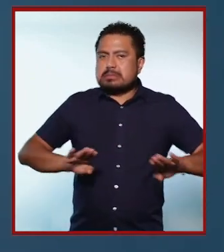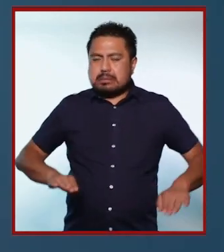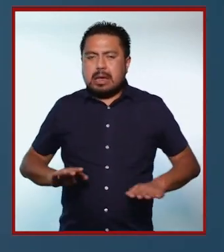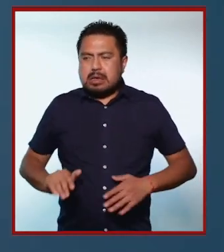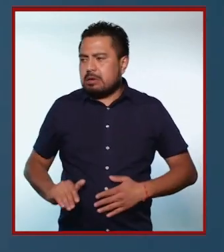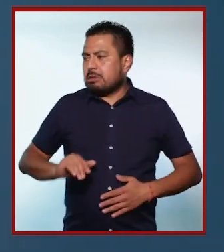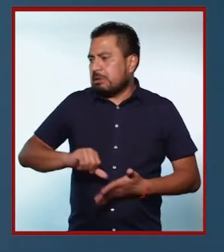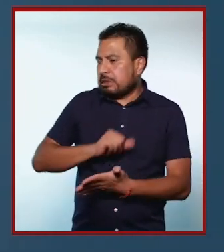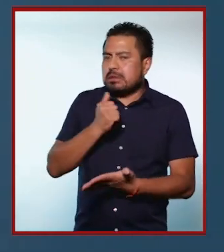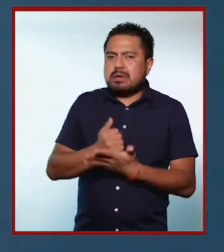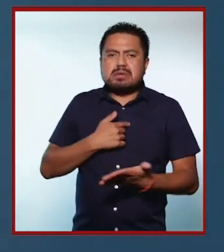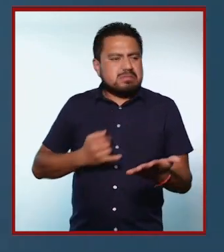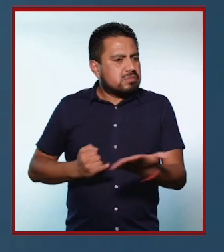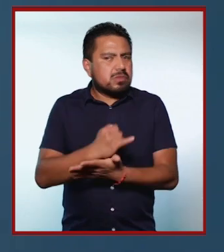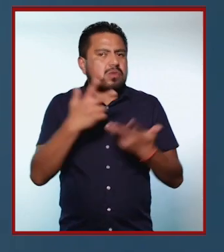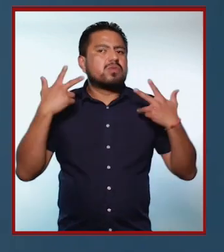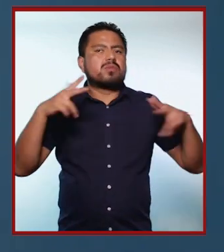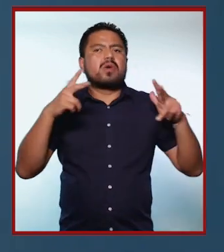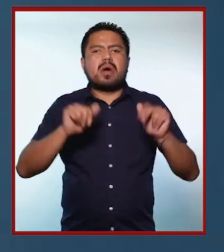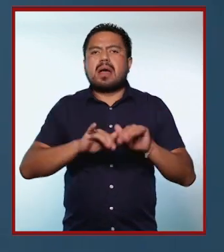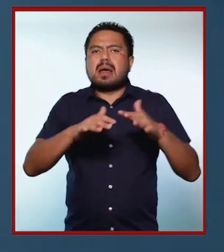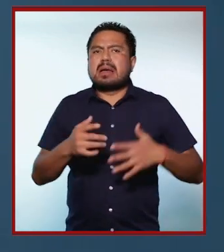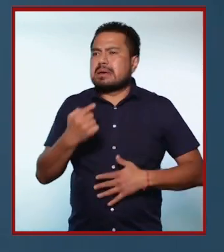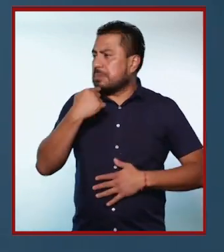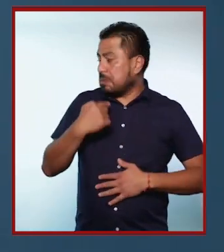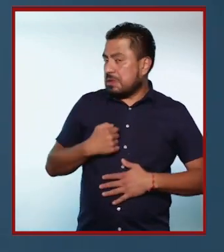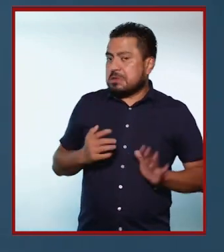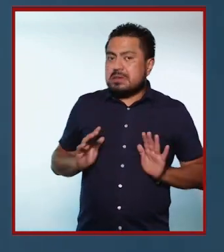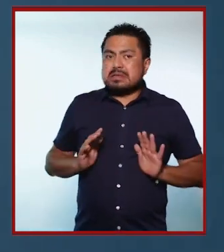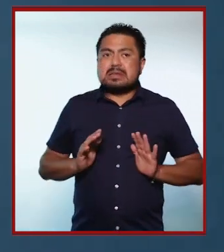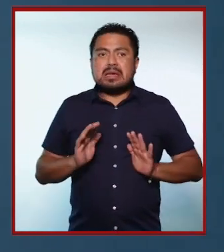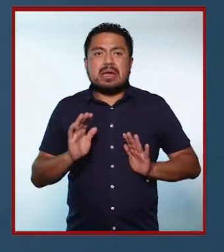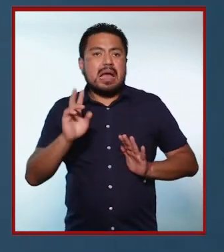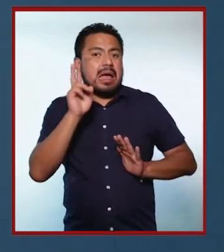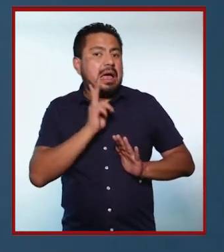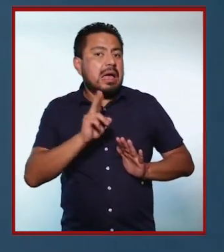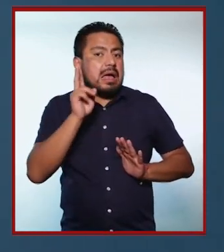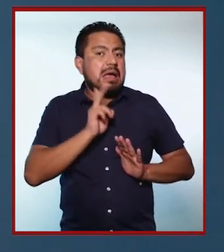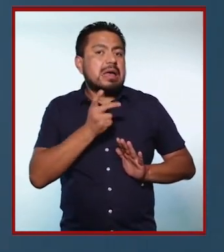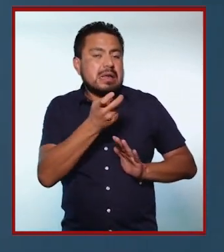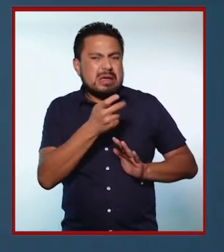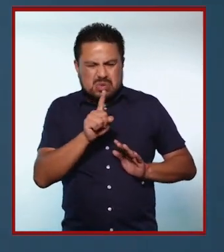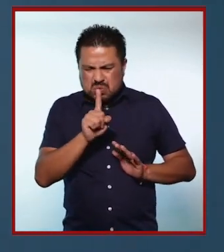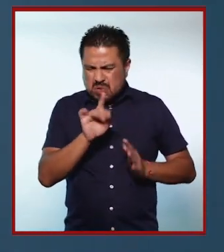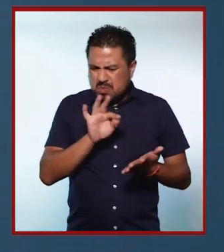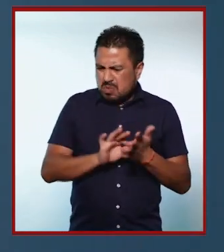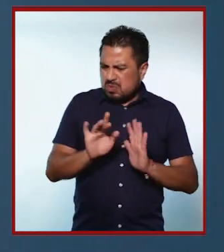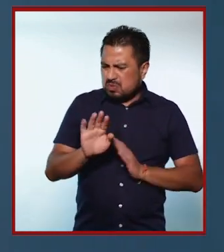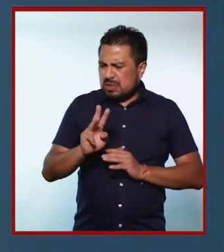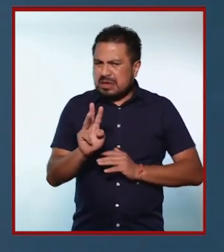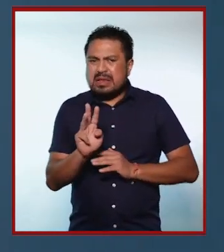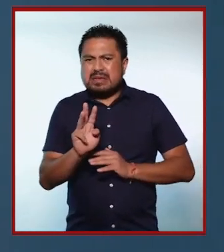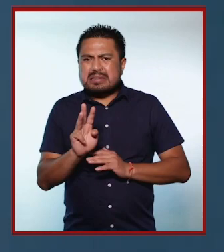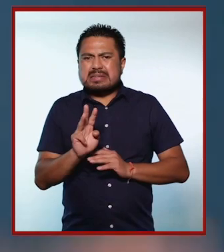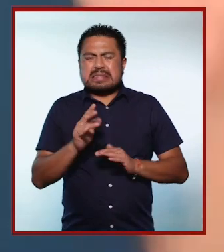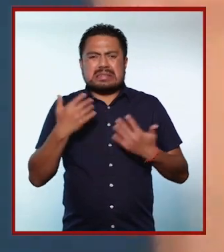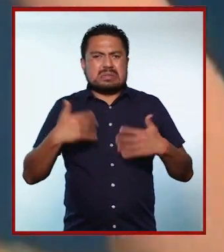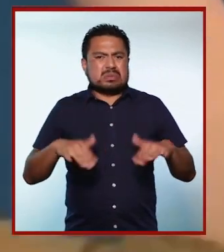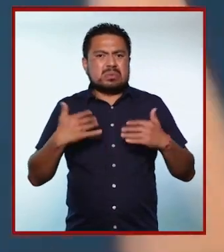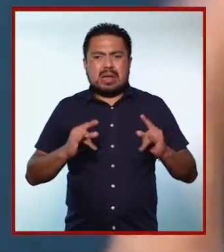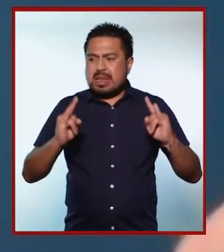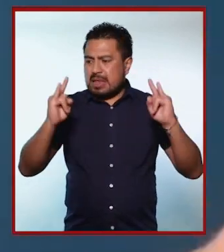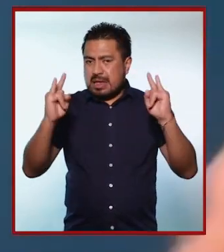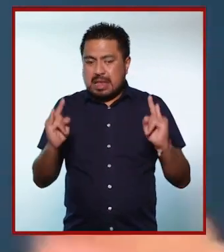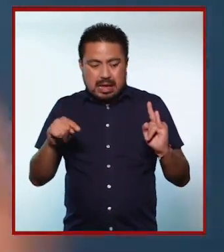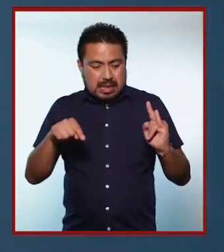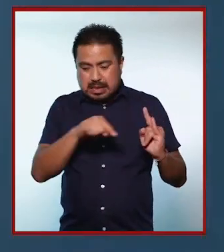centímetros. Entonces, cuando yo decido jugar voleibol de playa, me dicen, ¿qué? Estás loca. sea, unos 53, ¿no? Las